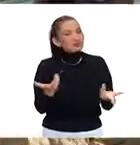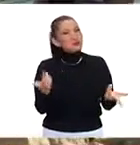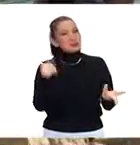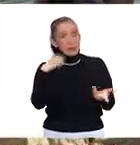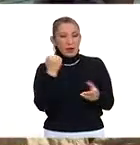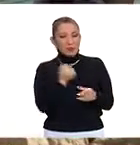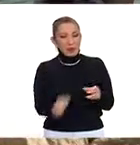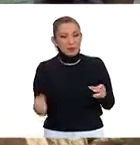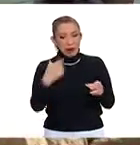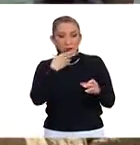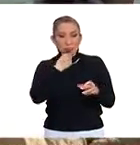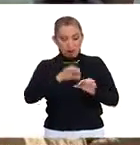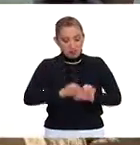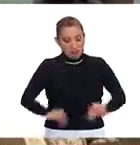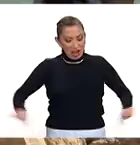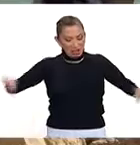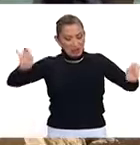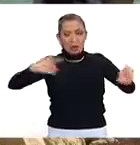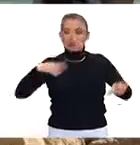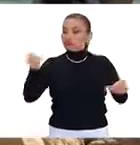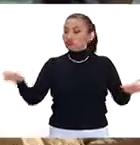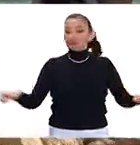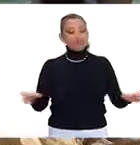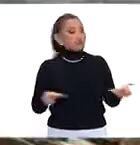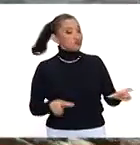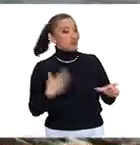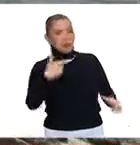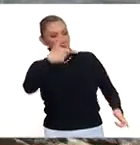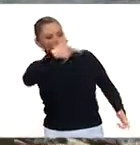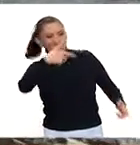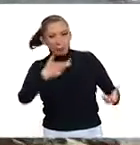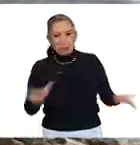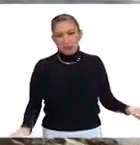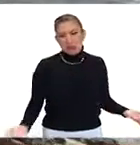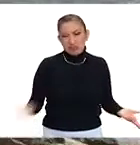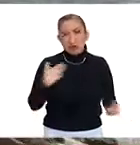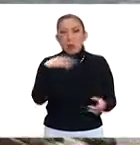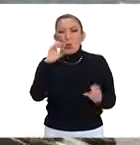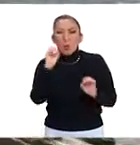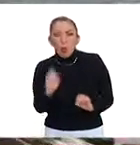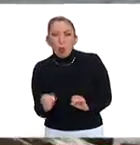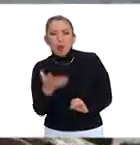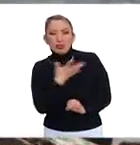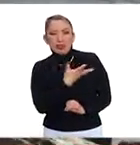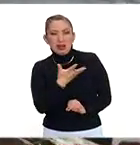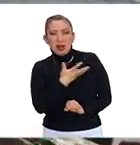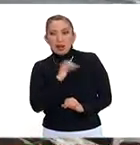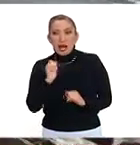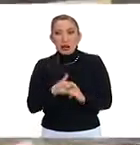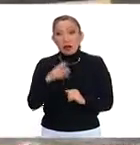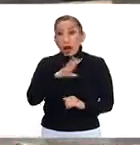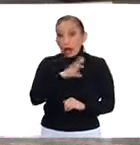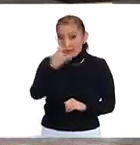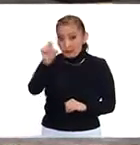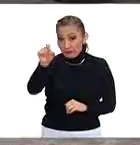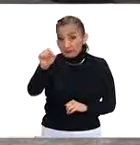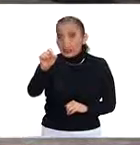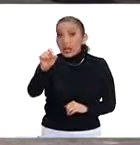con el famoso cadenero de la discoteca, no te agarras a balazos con un cadenero, ni tienes, hay una evidencia de 20